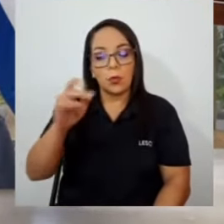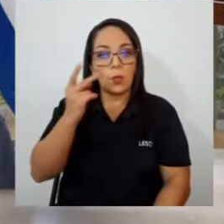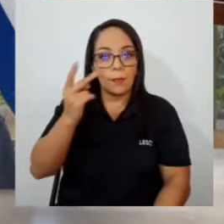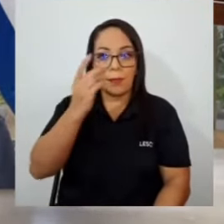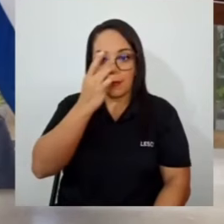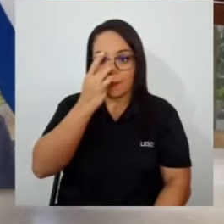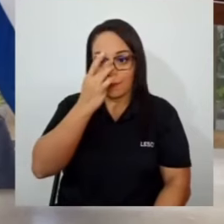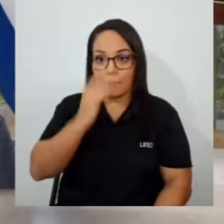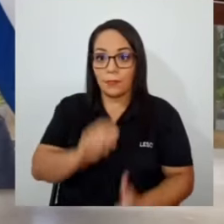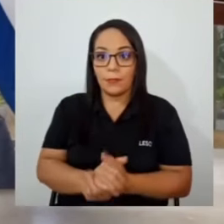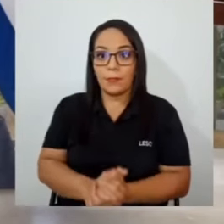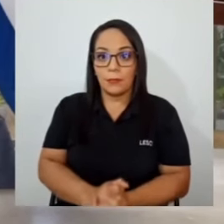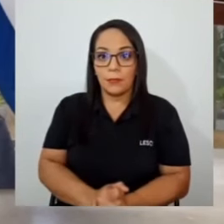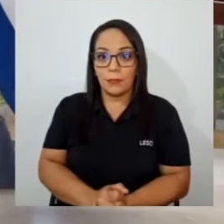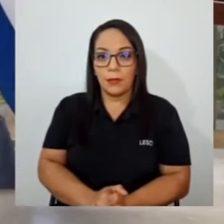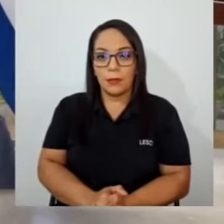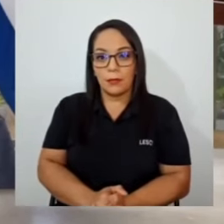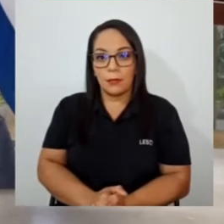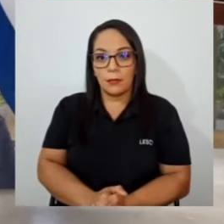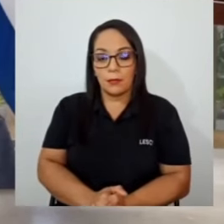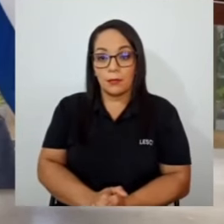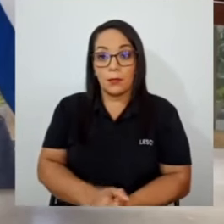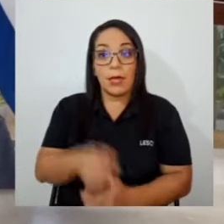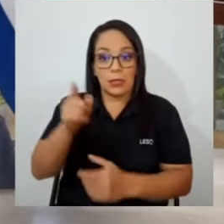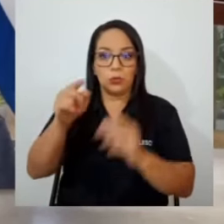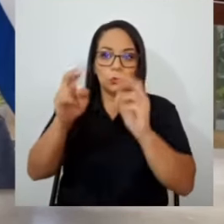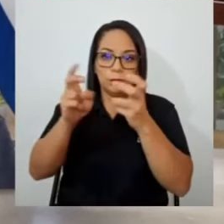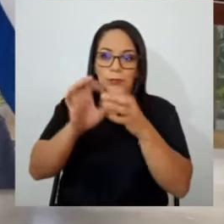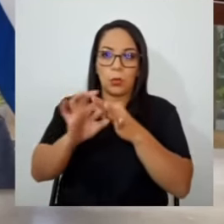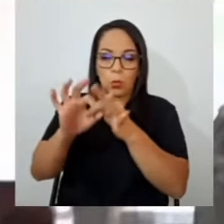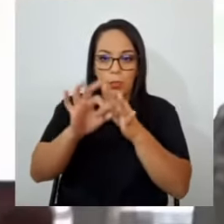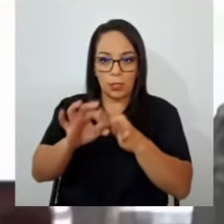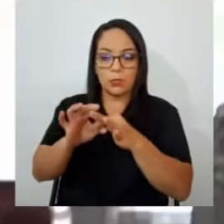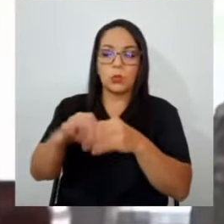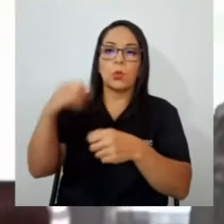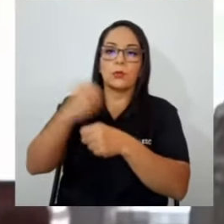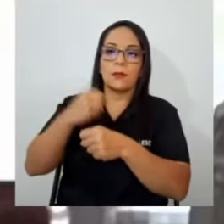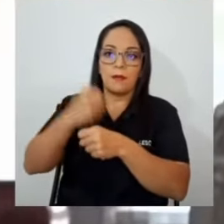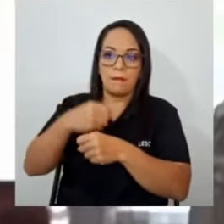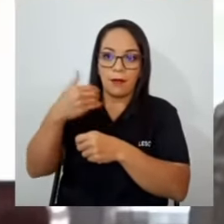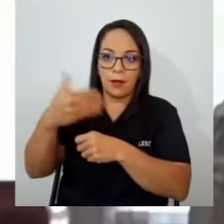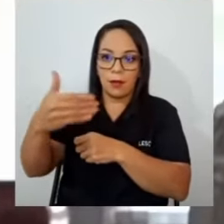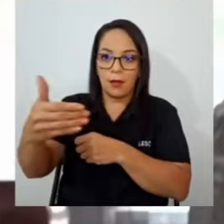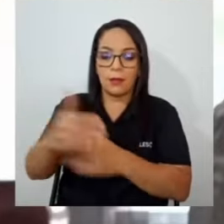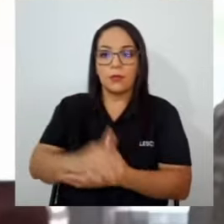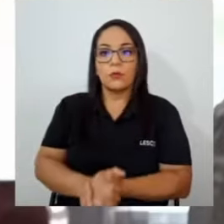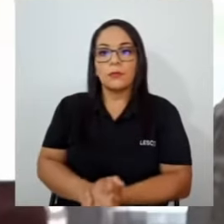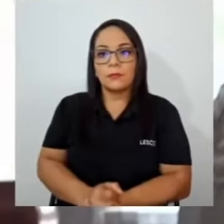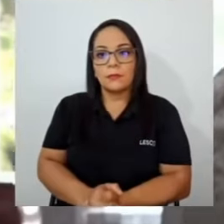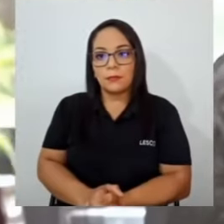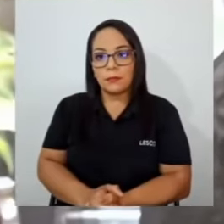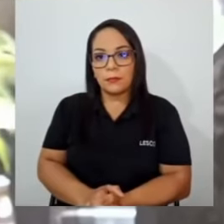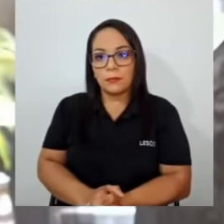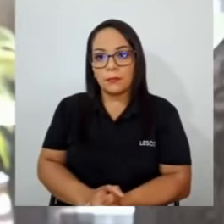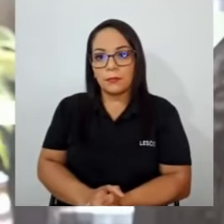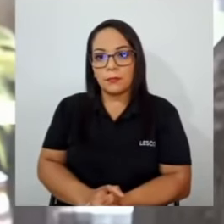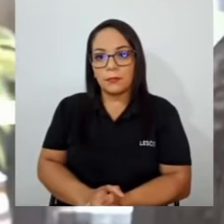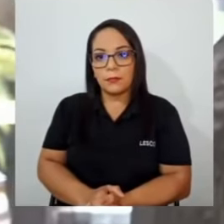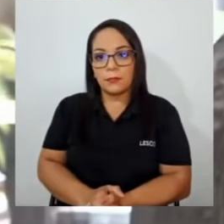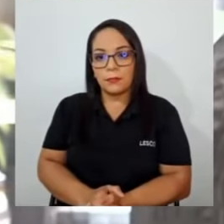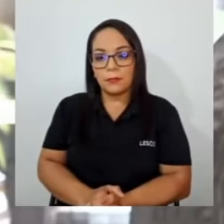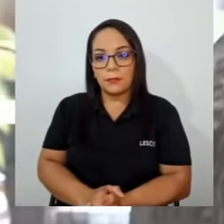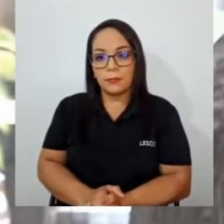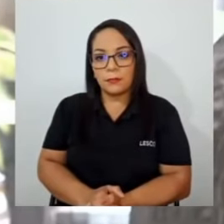este tema de coordinación, se ha venido trabajando con las cámaras del sector y con los medios que